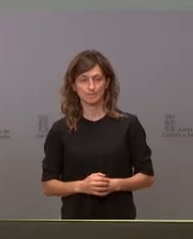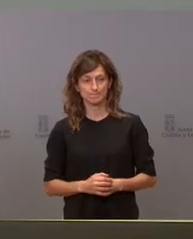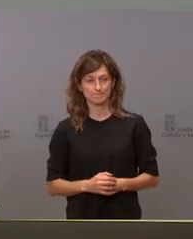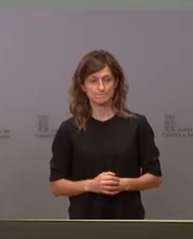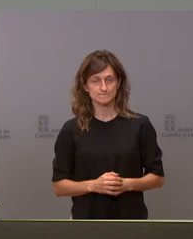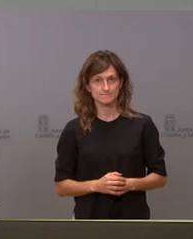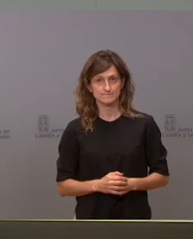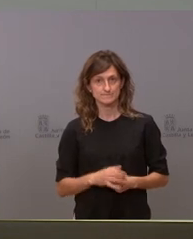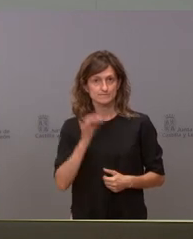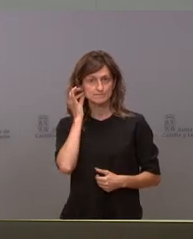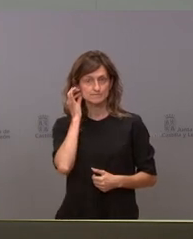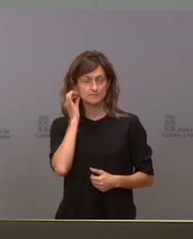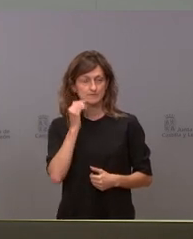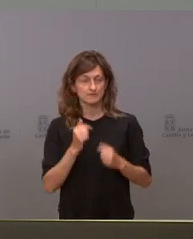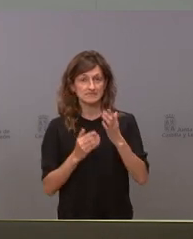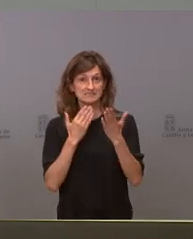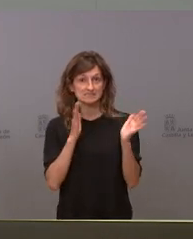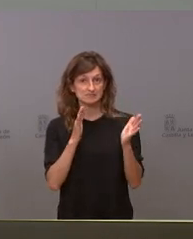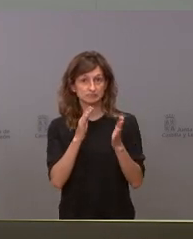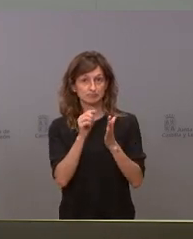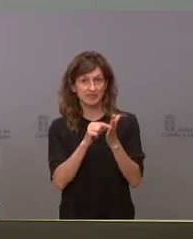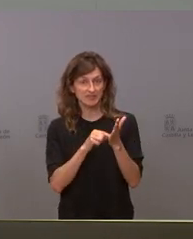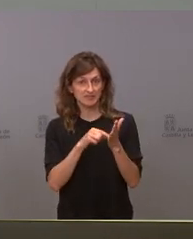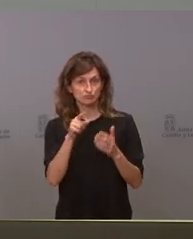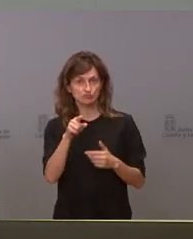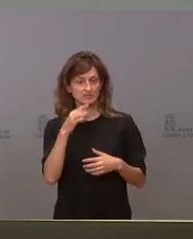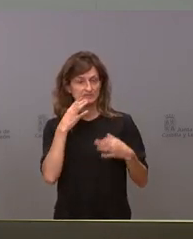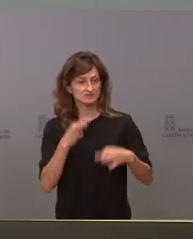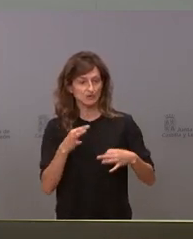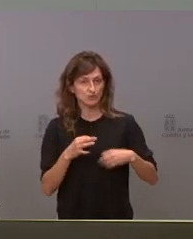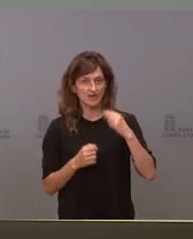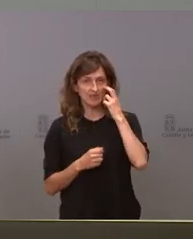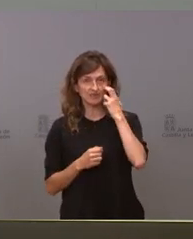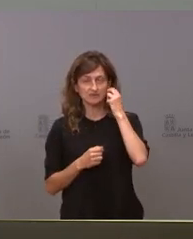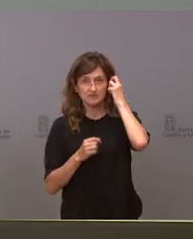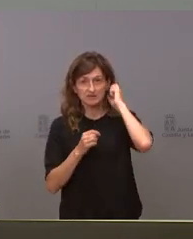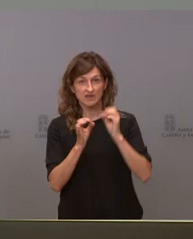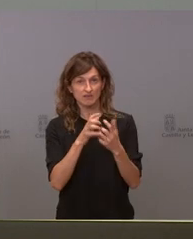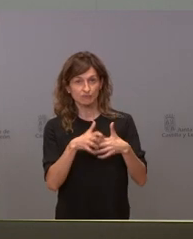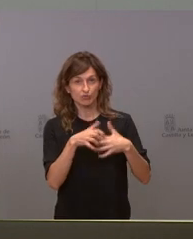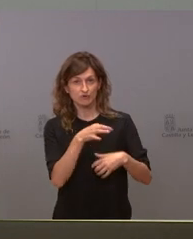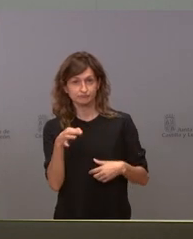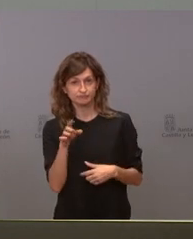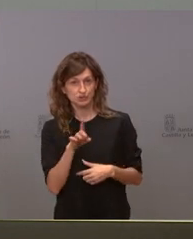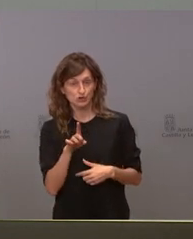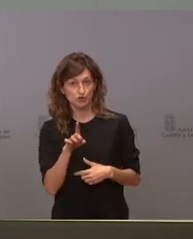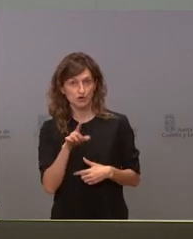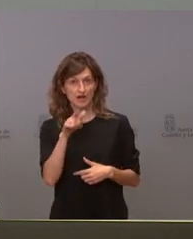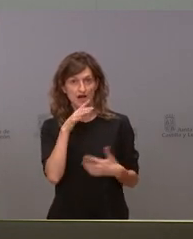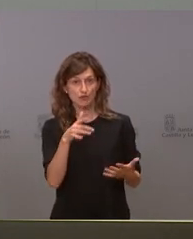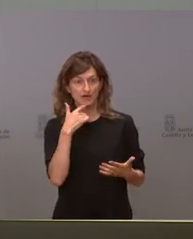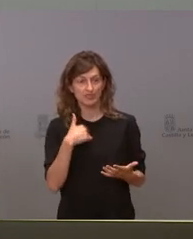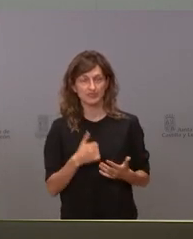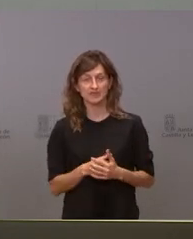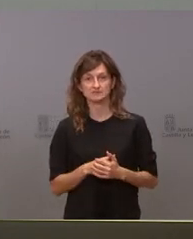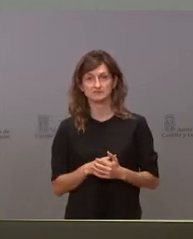pero entiendo que si esas medidas ustedes están seguros que no son eficaces que lo ha dicho ahora esas medidas